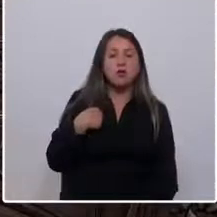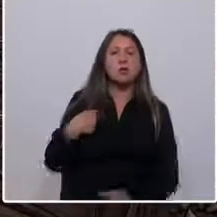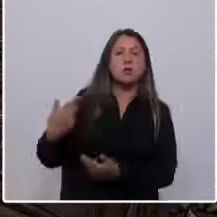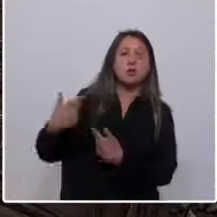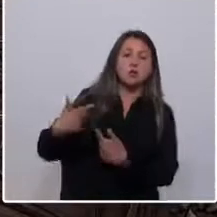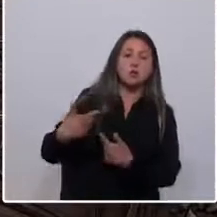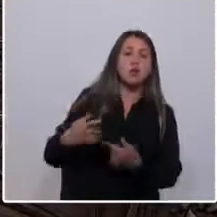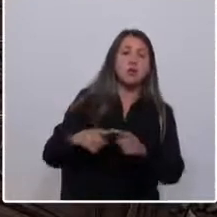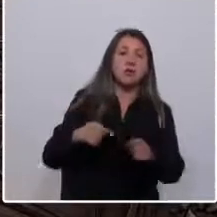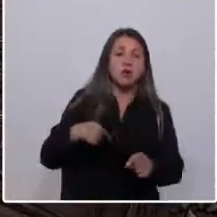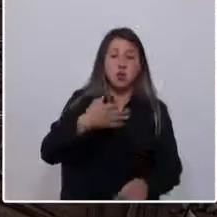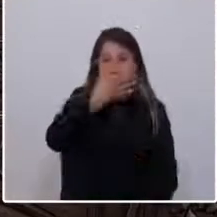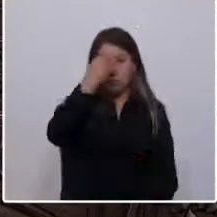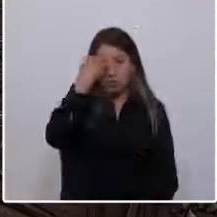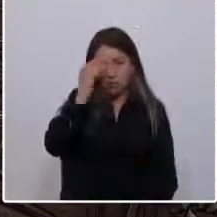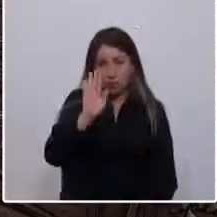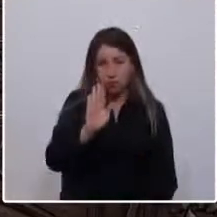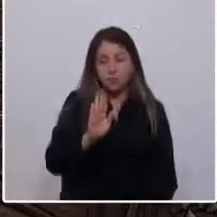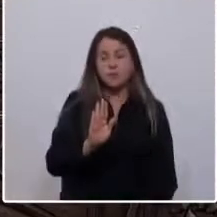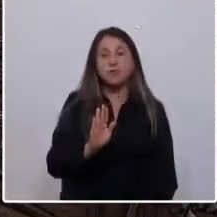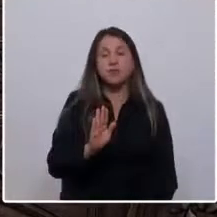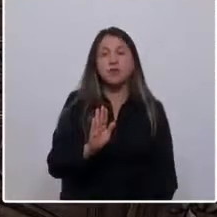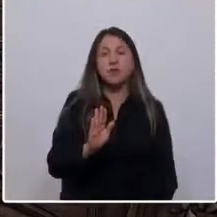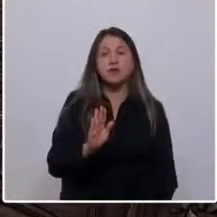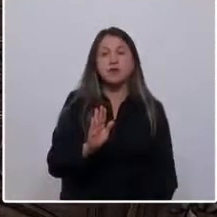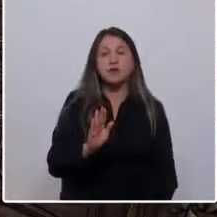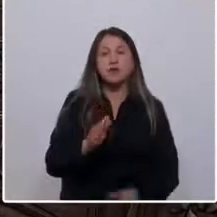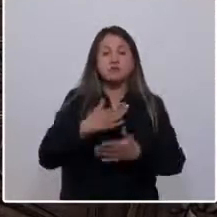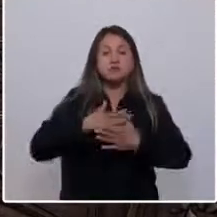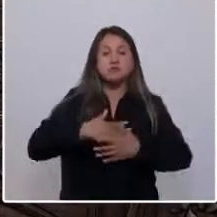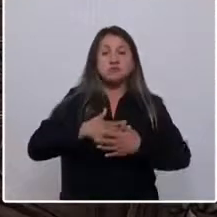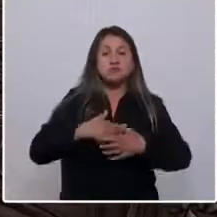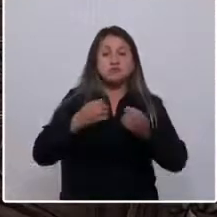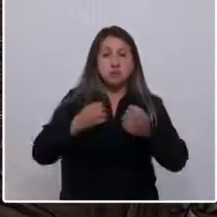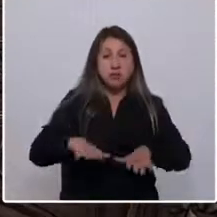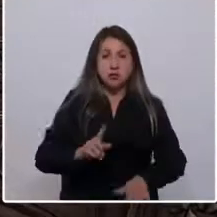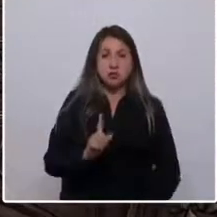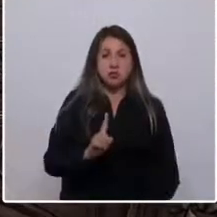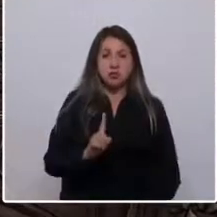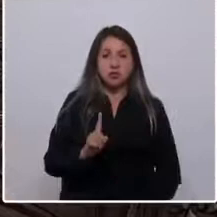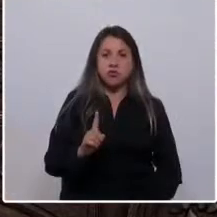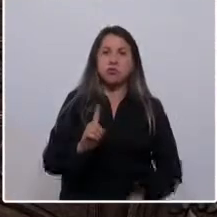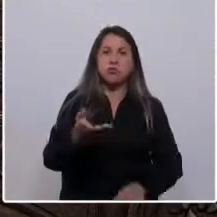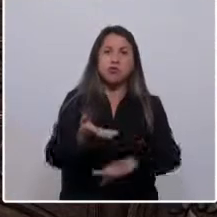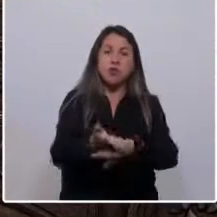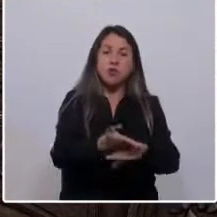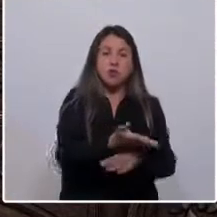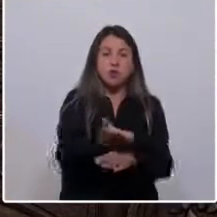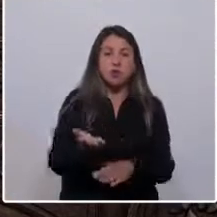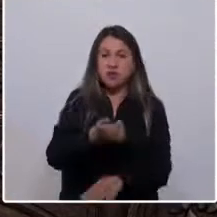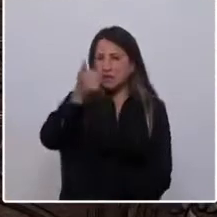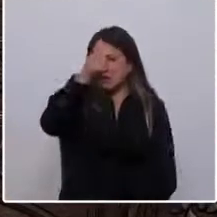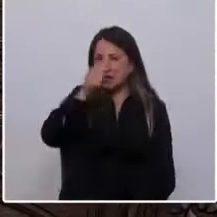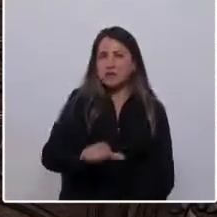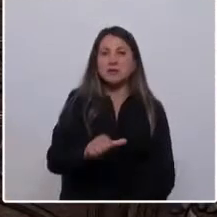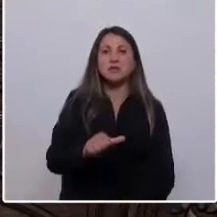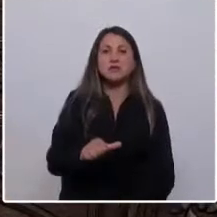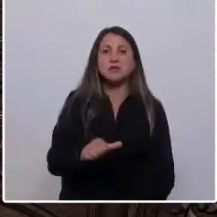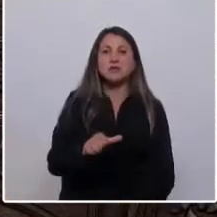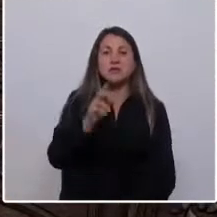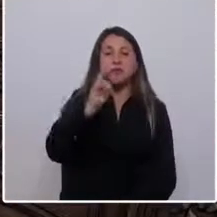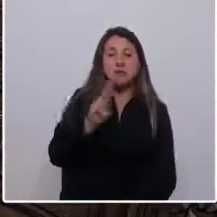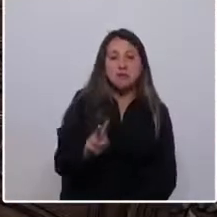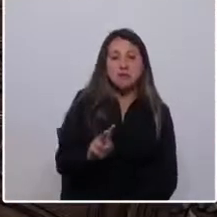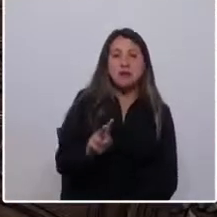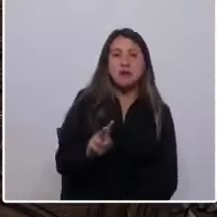olvidamos. No pierdo la tranquilidad y tampoco les pido que condenemos a quienes han visto arder,